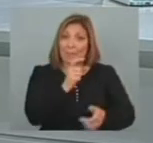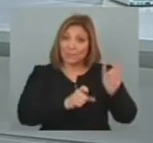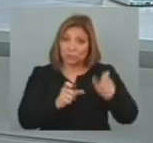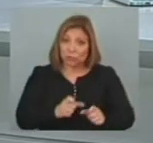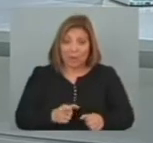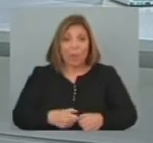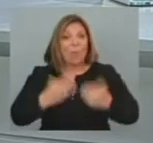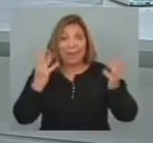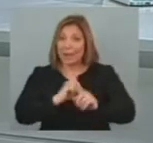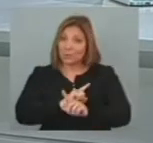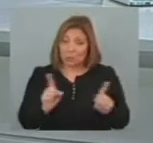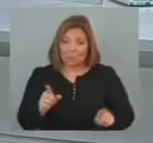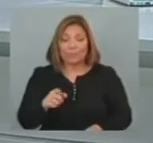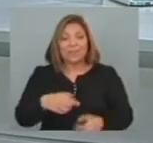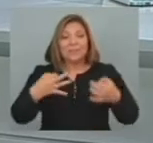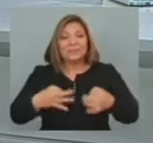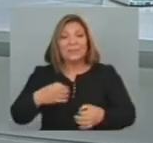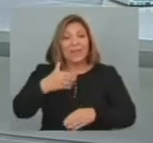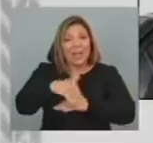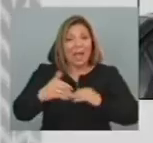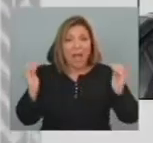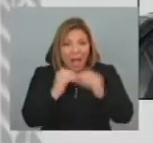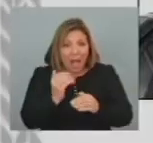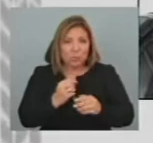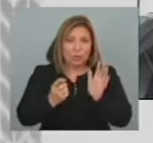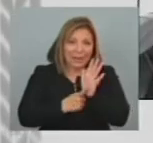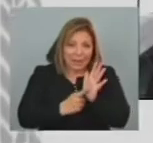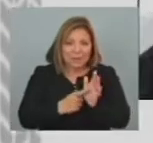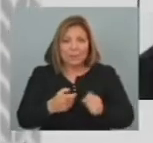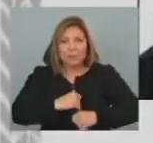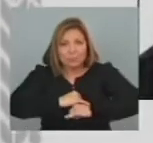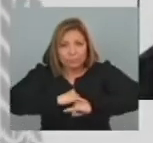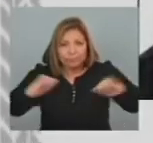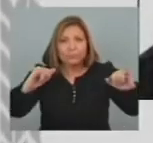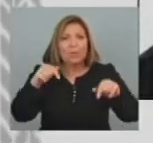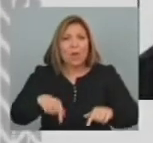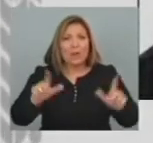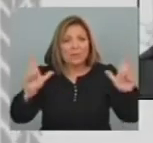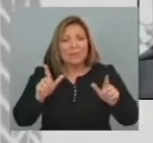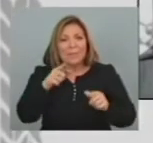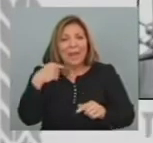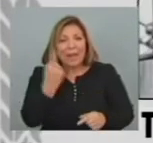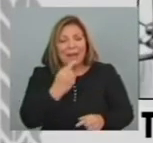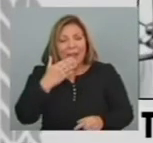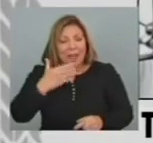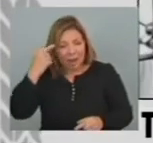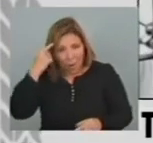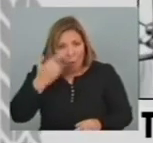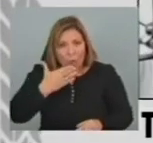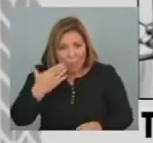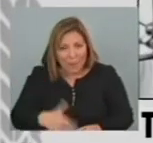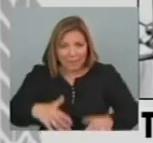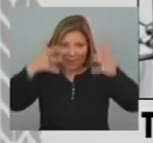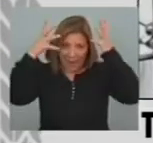Seguridad Vial Con apoyo De otras organizaciones No gubernamentales Lanzó una campaña De sensibilización Sobre el uso